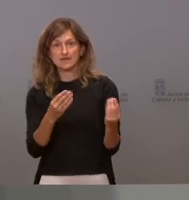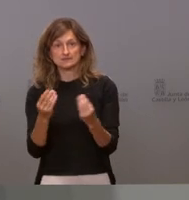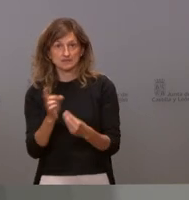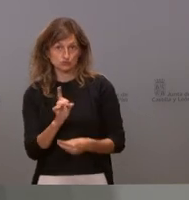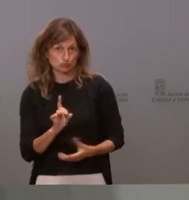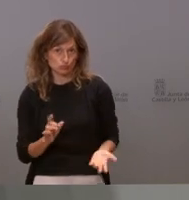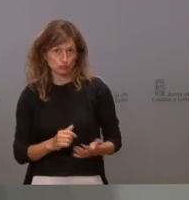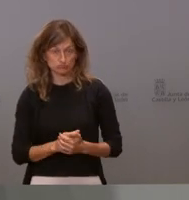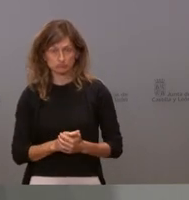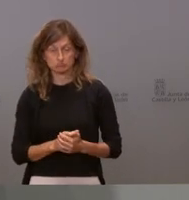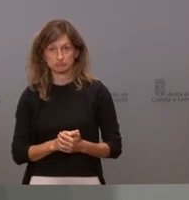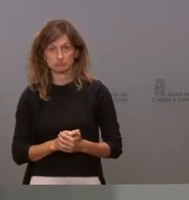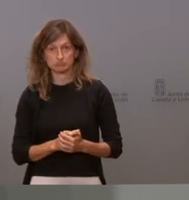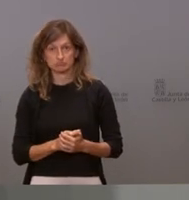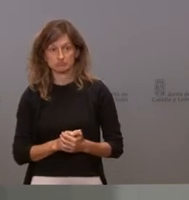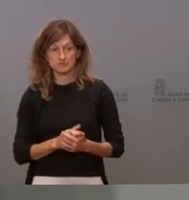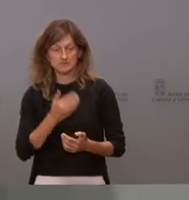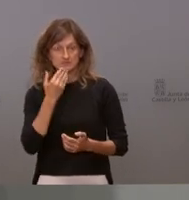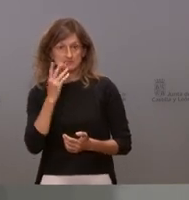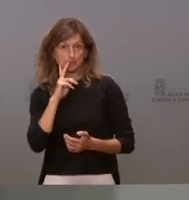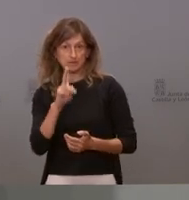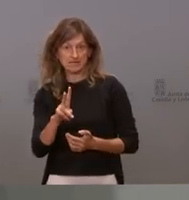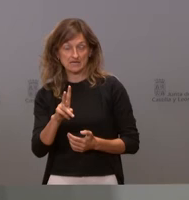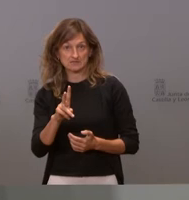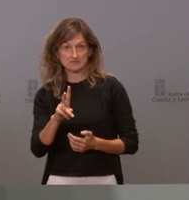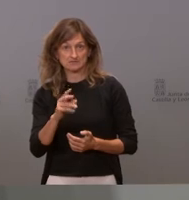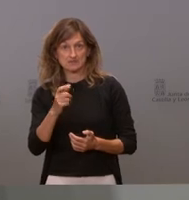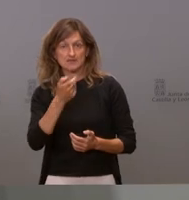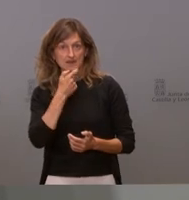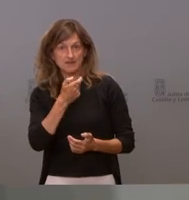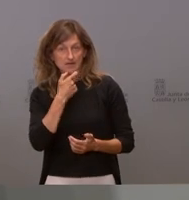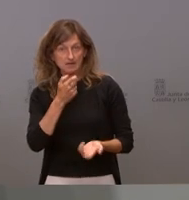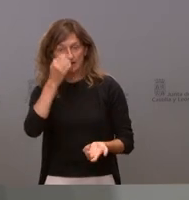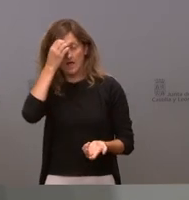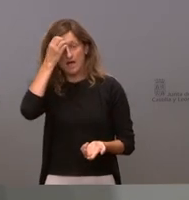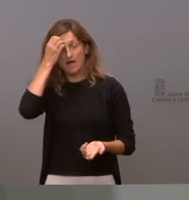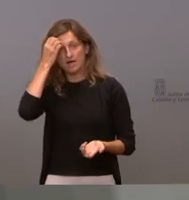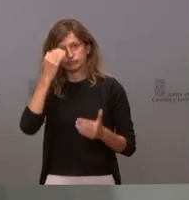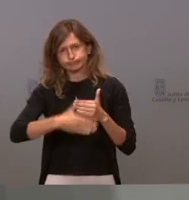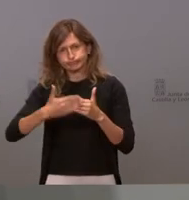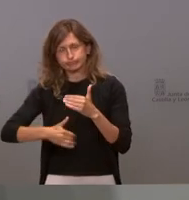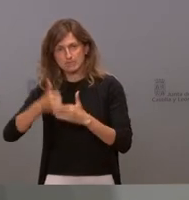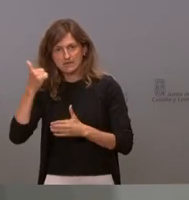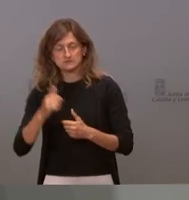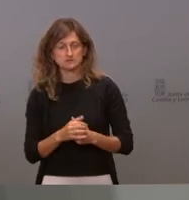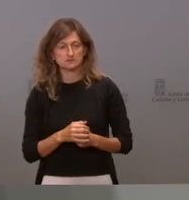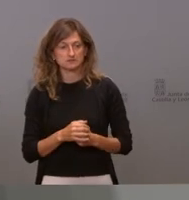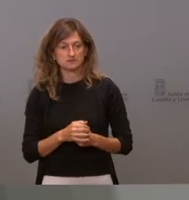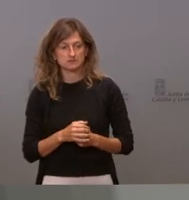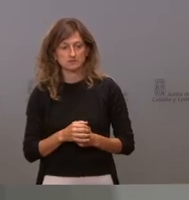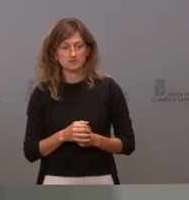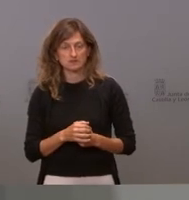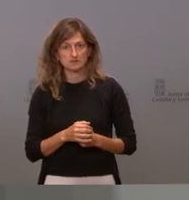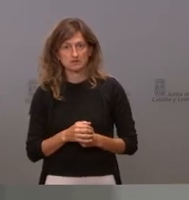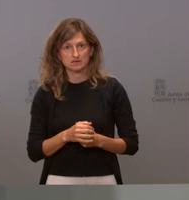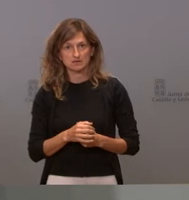restricciones que ha tenido Inglaterra que es más o menos como nosotros ha liberado las restricciones